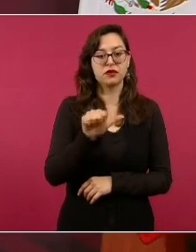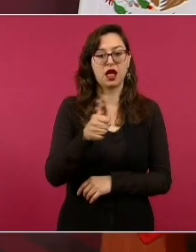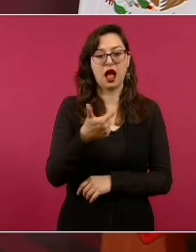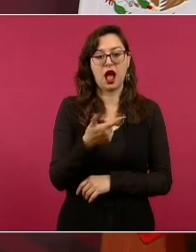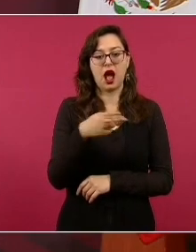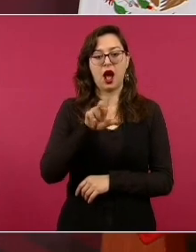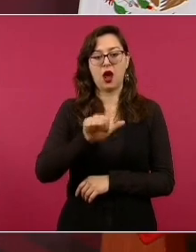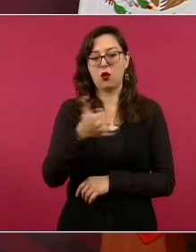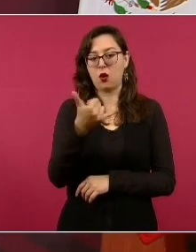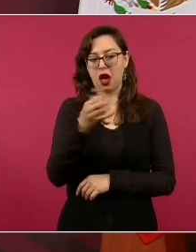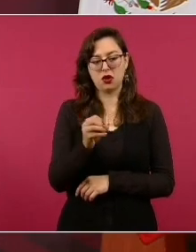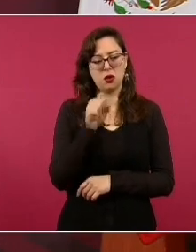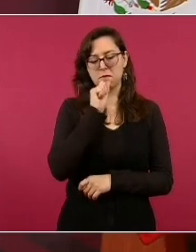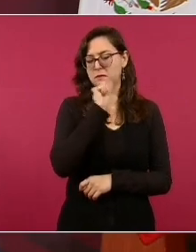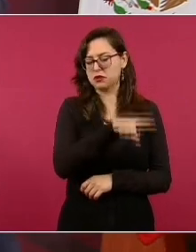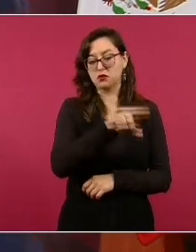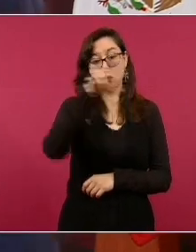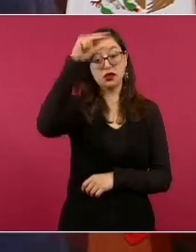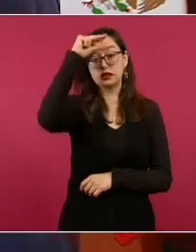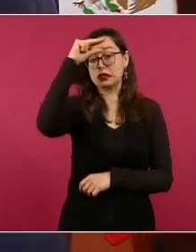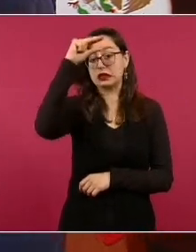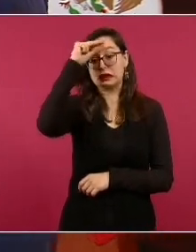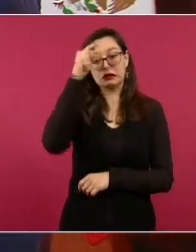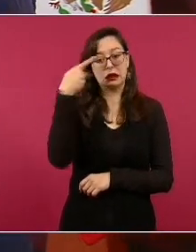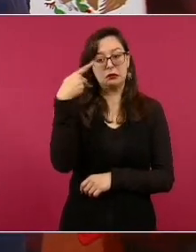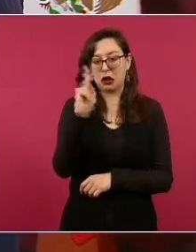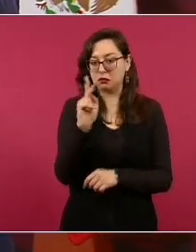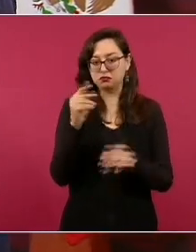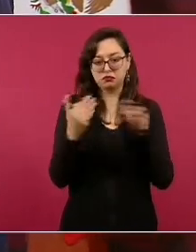conservador,